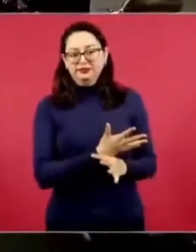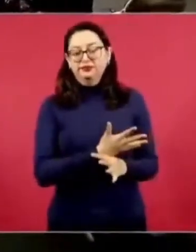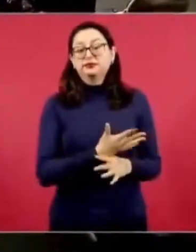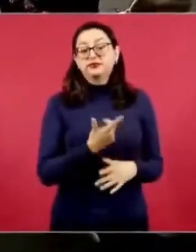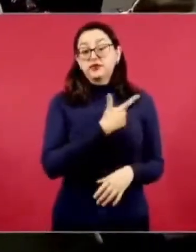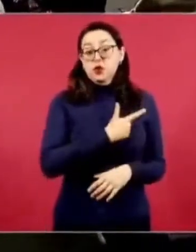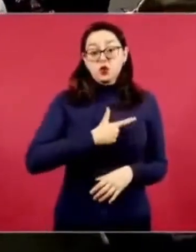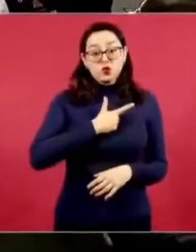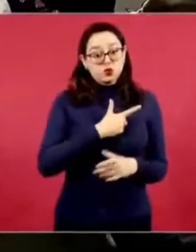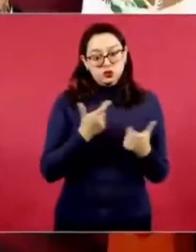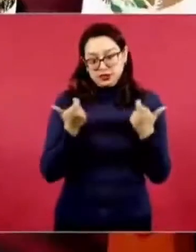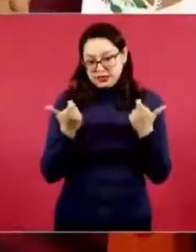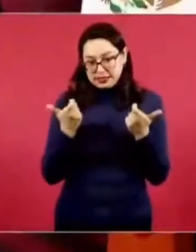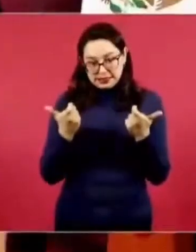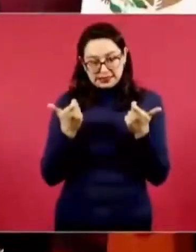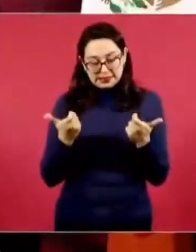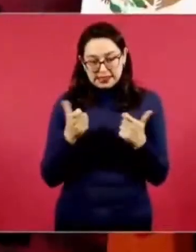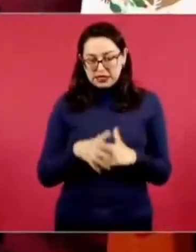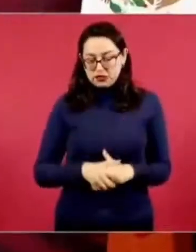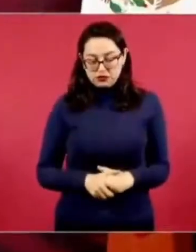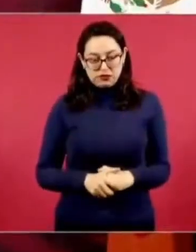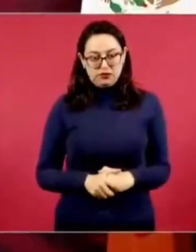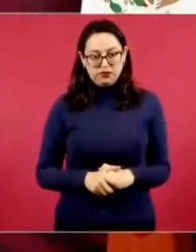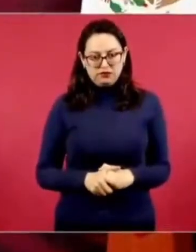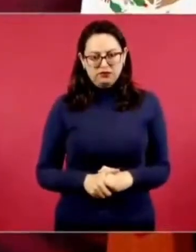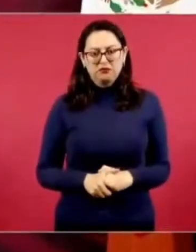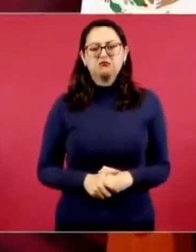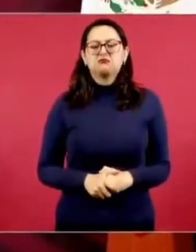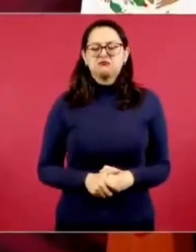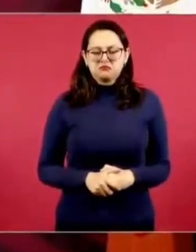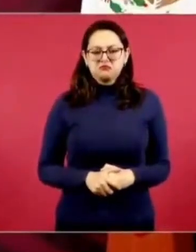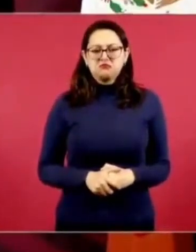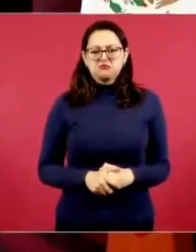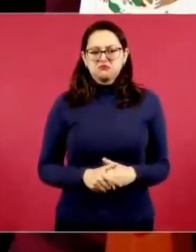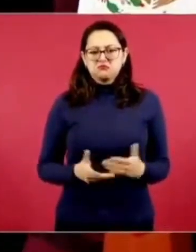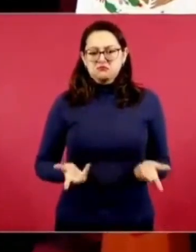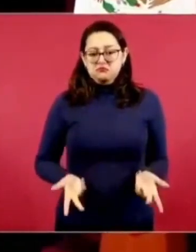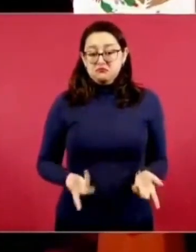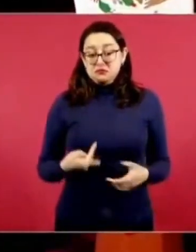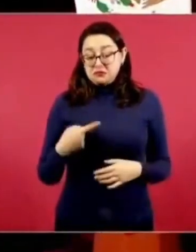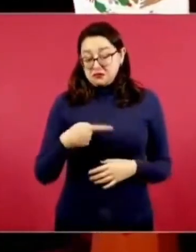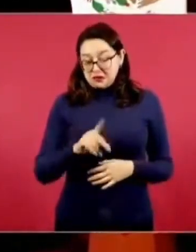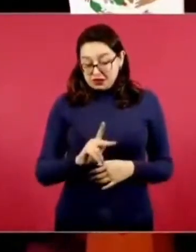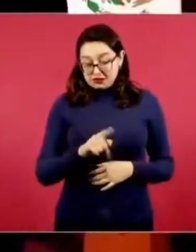Pero si lo analizamos, a lo mejor Obregón resulta un niño de pecho